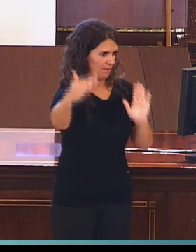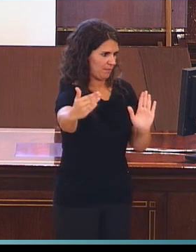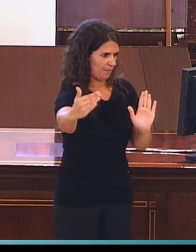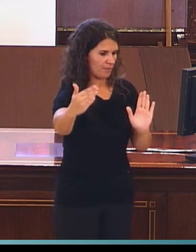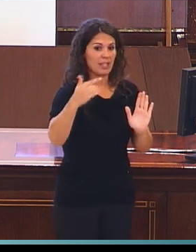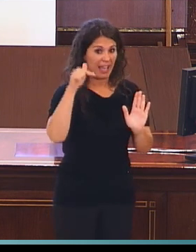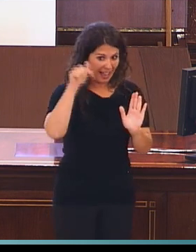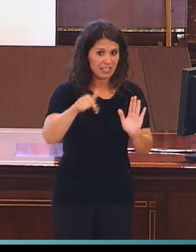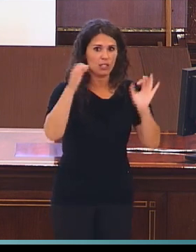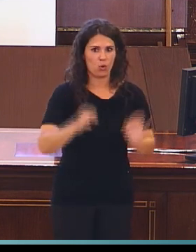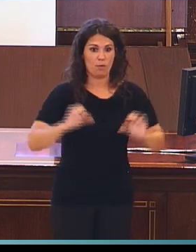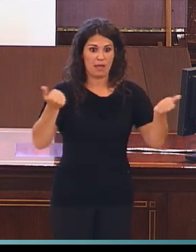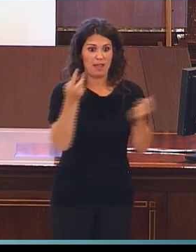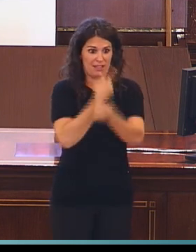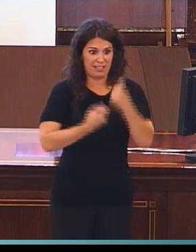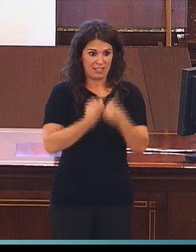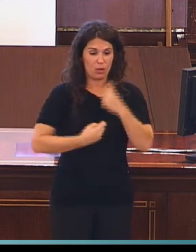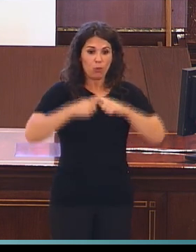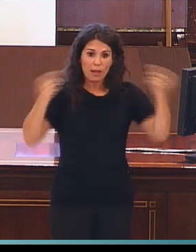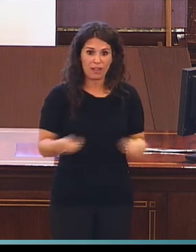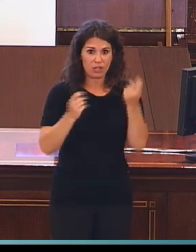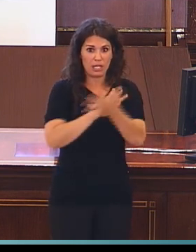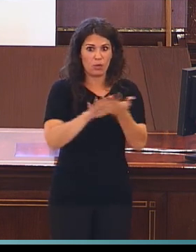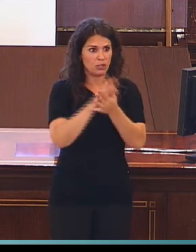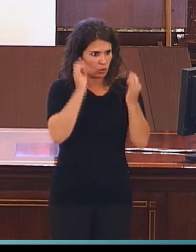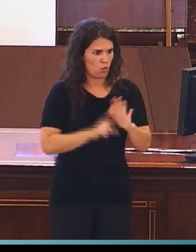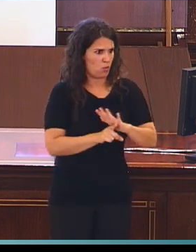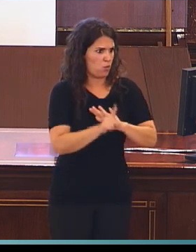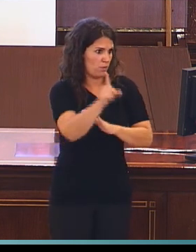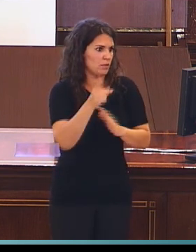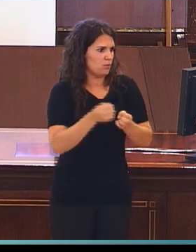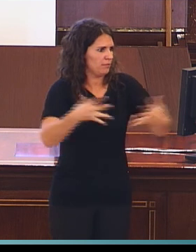los datos de publicaciones de la lengua de signos seguirán en aumento.